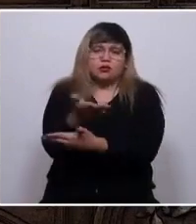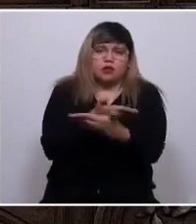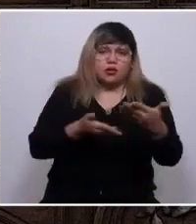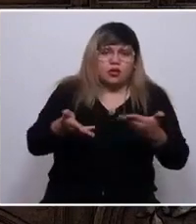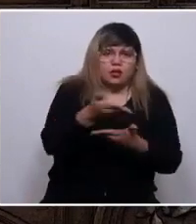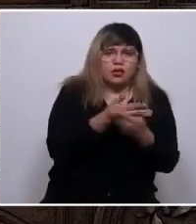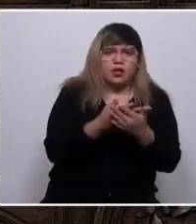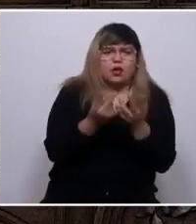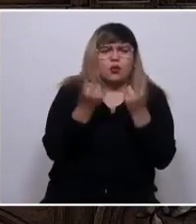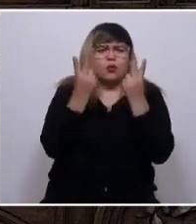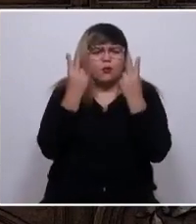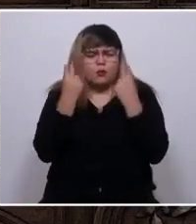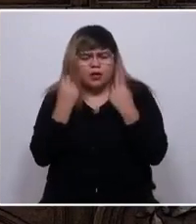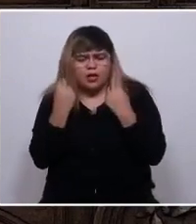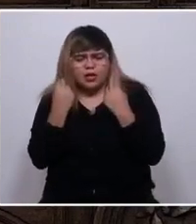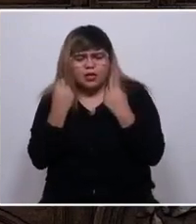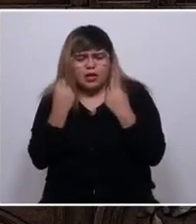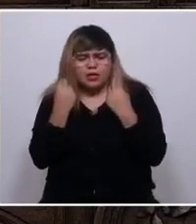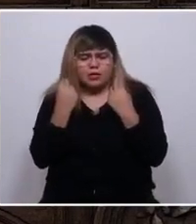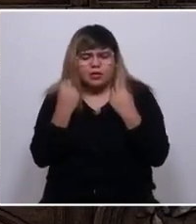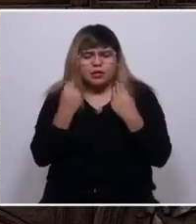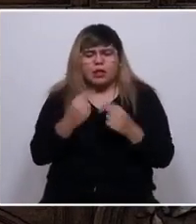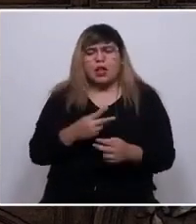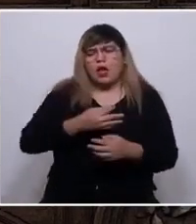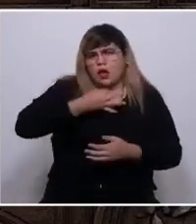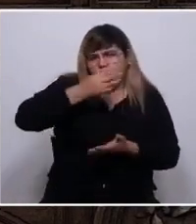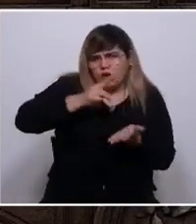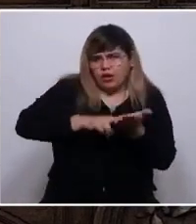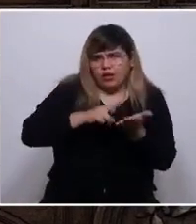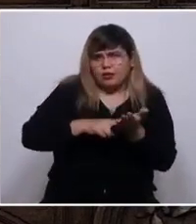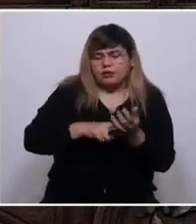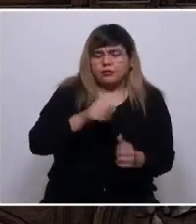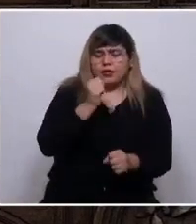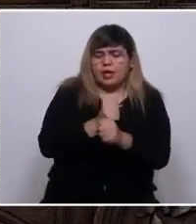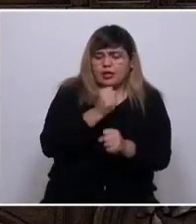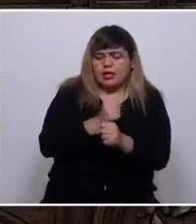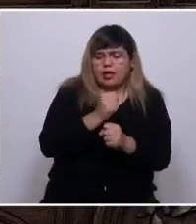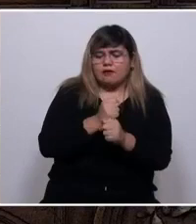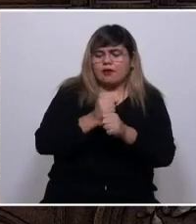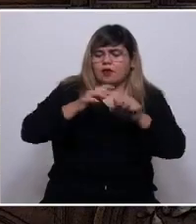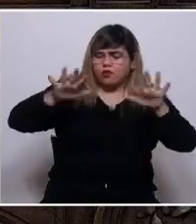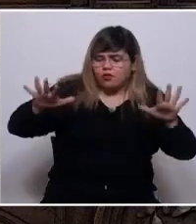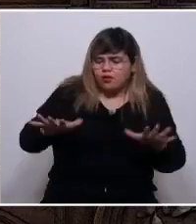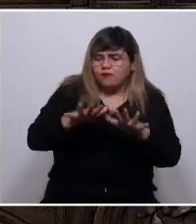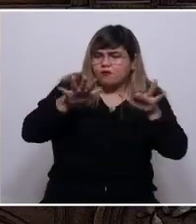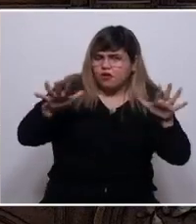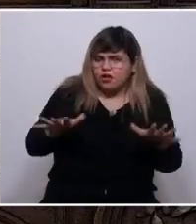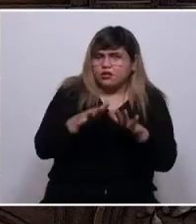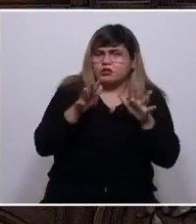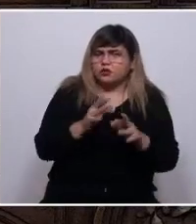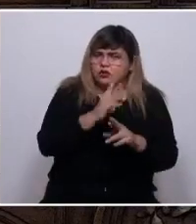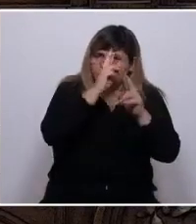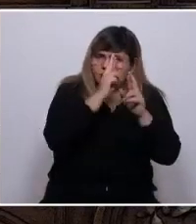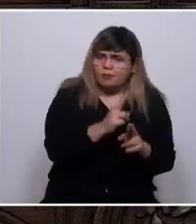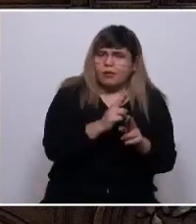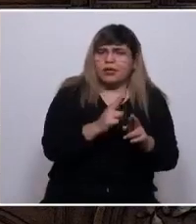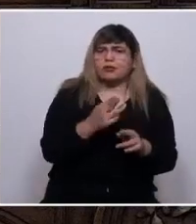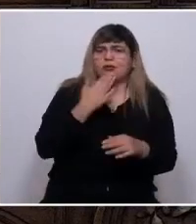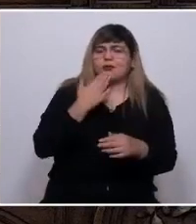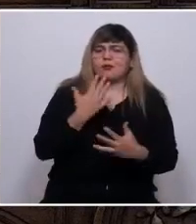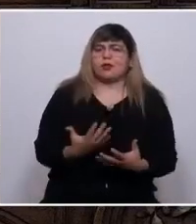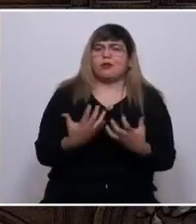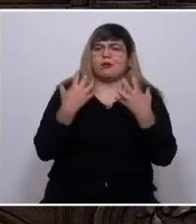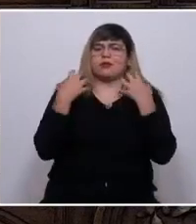la humildad y la honradez. El valor del trabajo, el mérito y el esfuerzo. El respeto y la responsabilidad